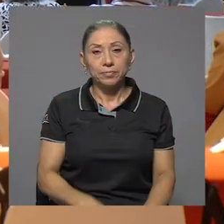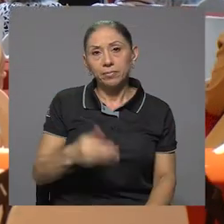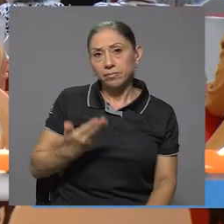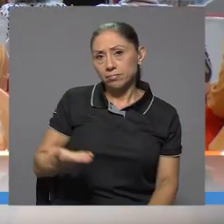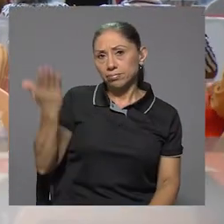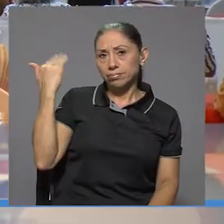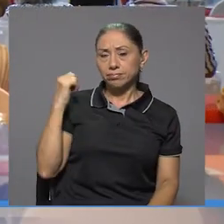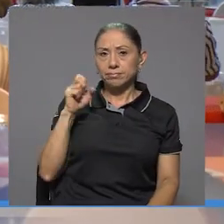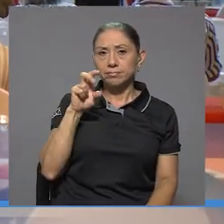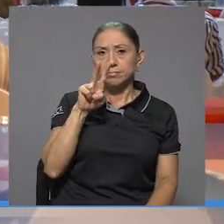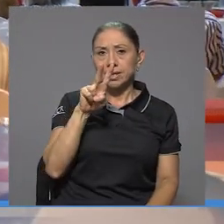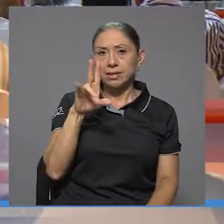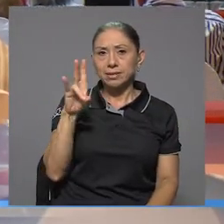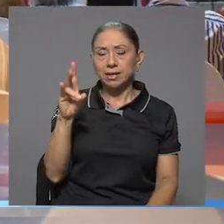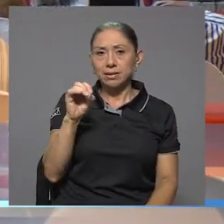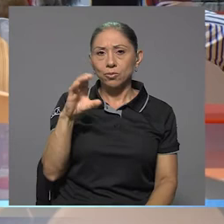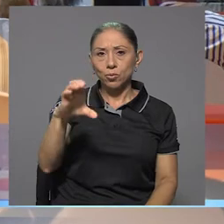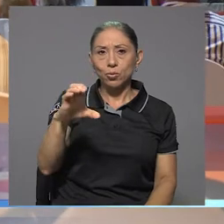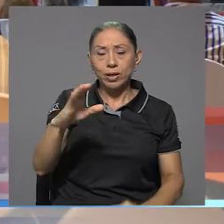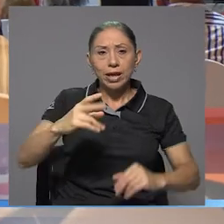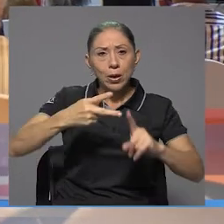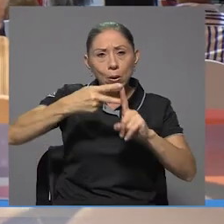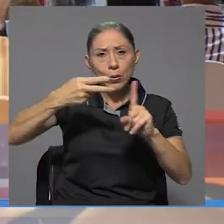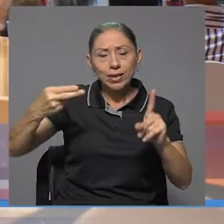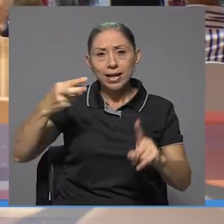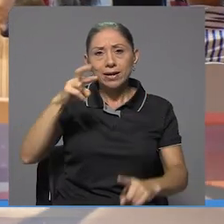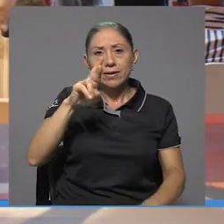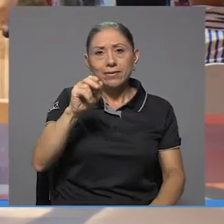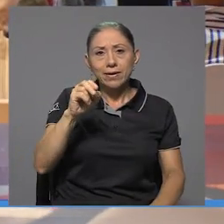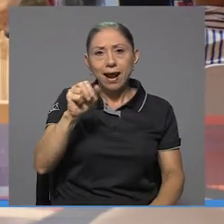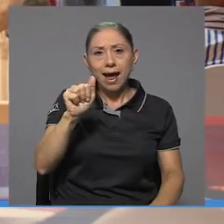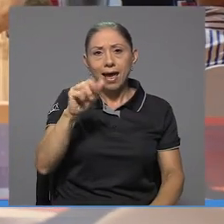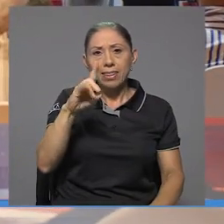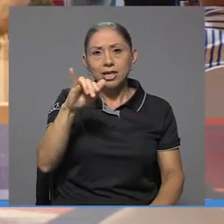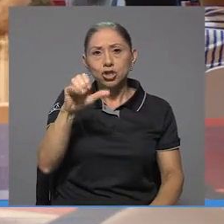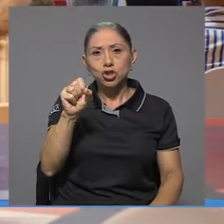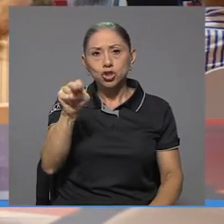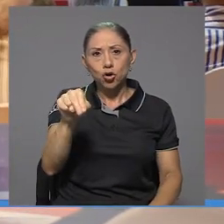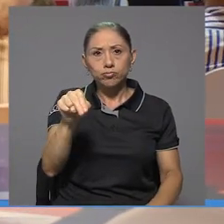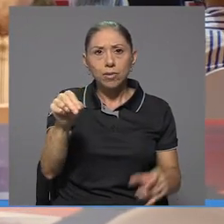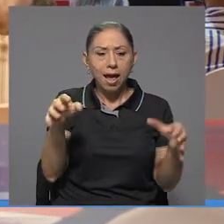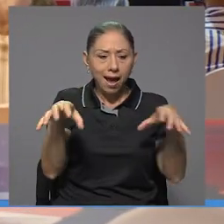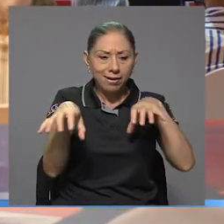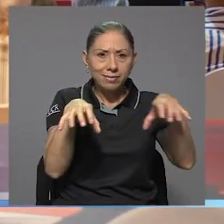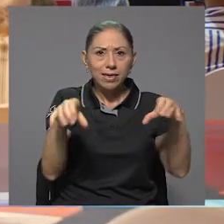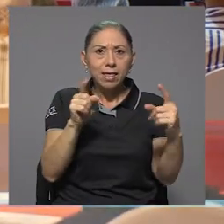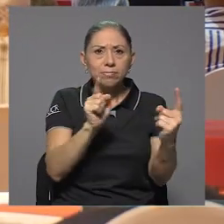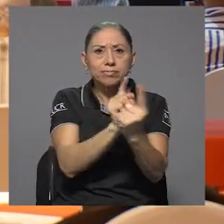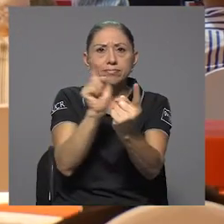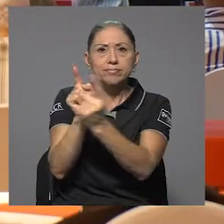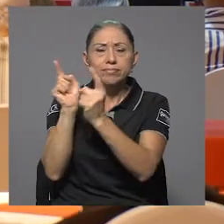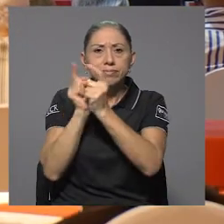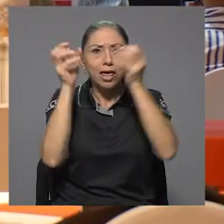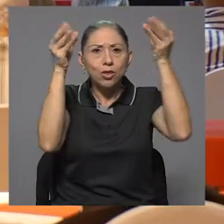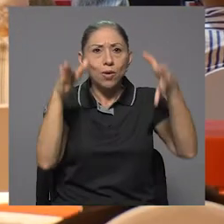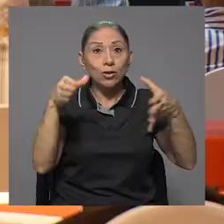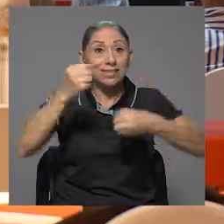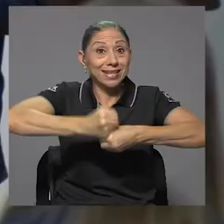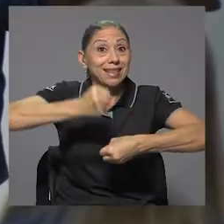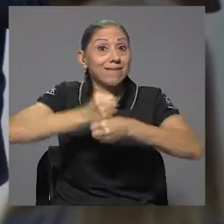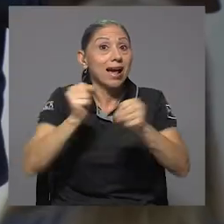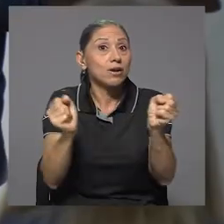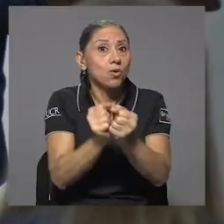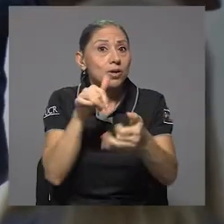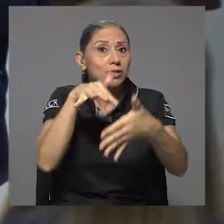El pasado 27 de octubre en el Hotel Radisson se llevó a cabo un encuentro de educadores que trabajan con los escolares de nuestro país,